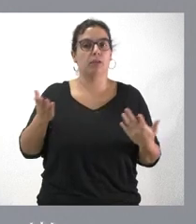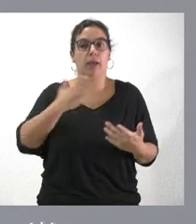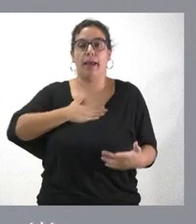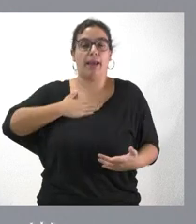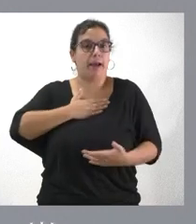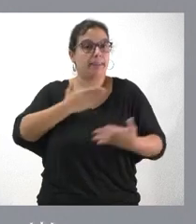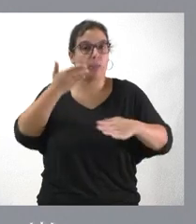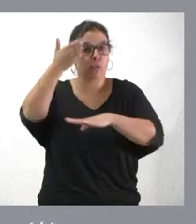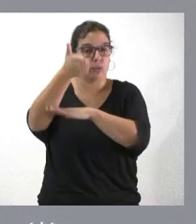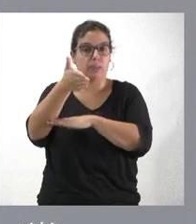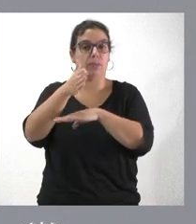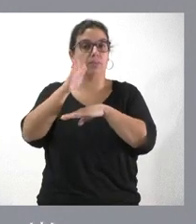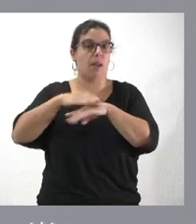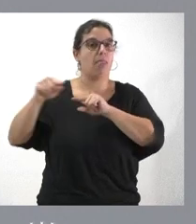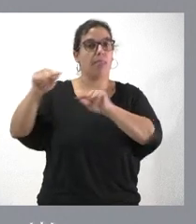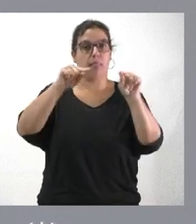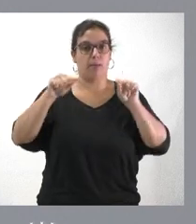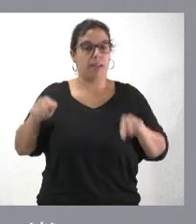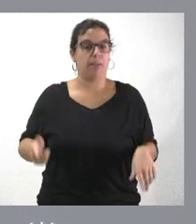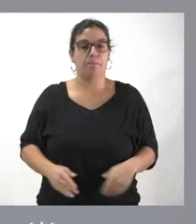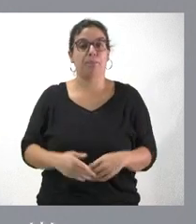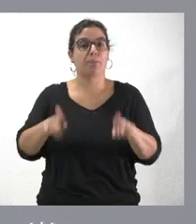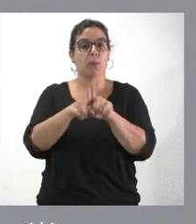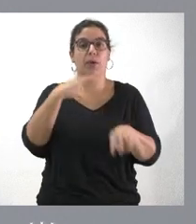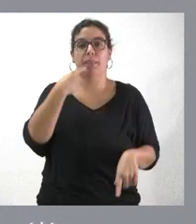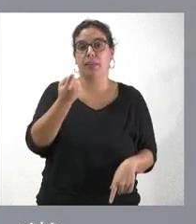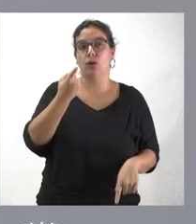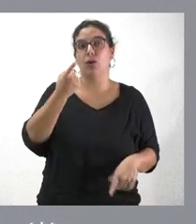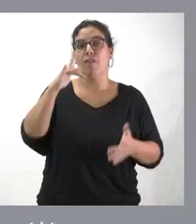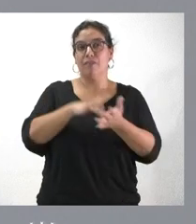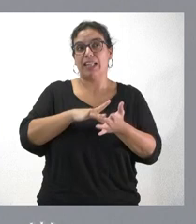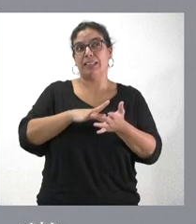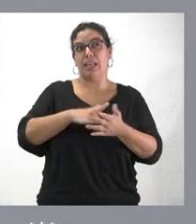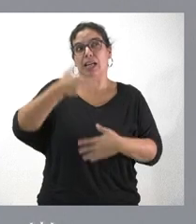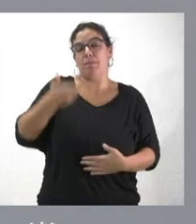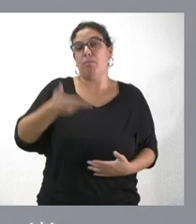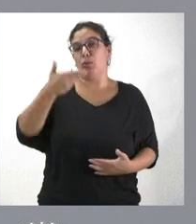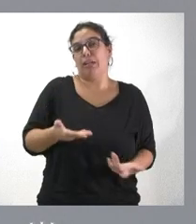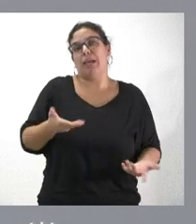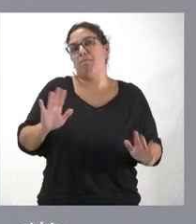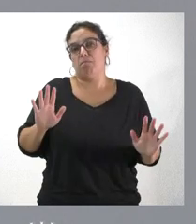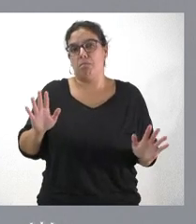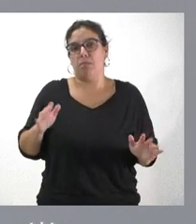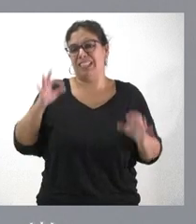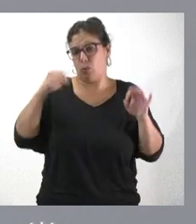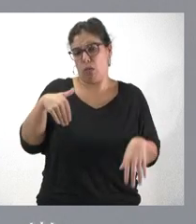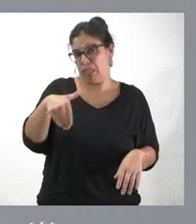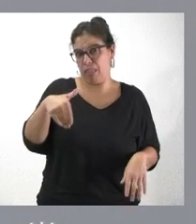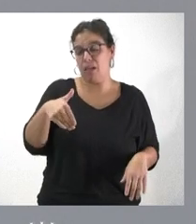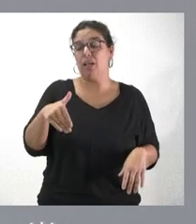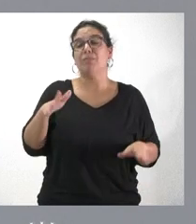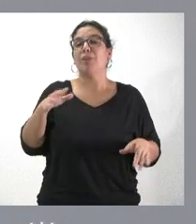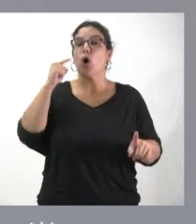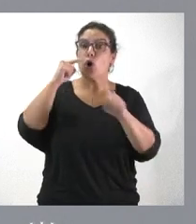de ir allí para ese debate. Como les digo, ya no es tan importante la fecha, que es evidente que será bastante inmediata, como el